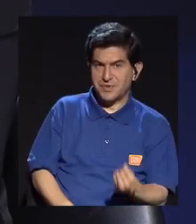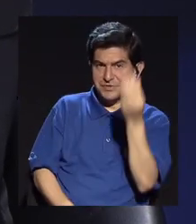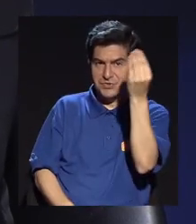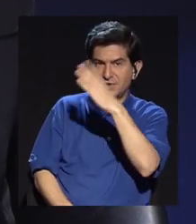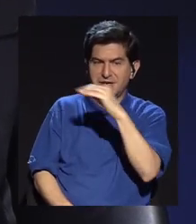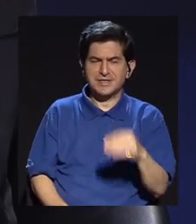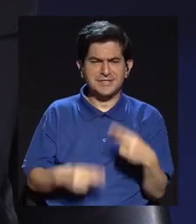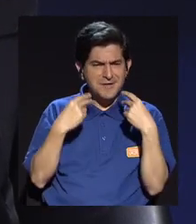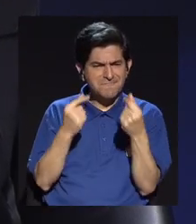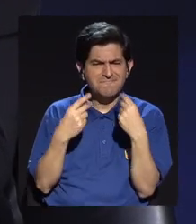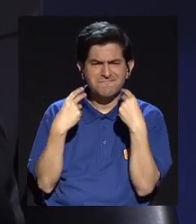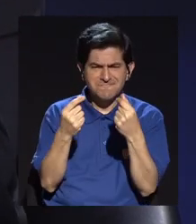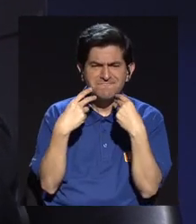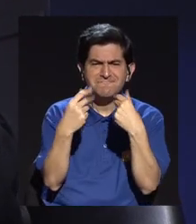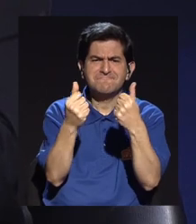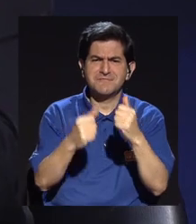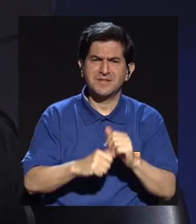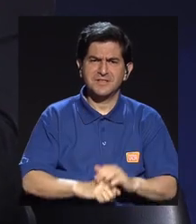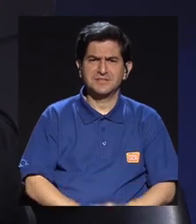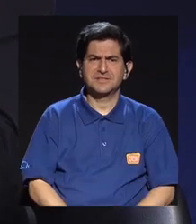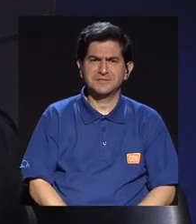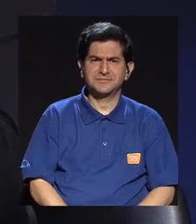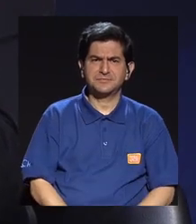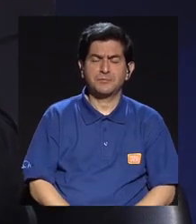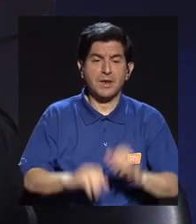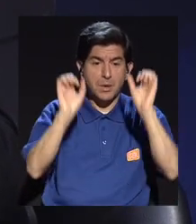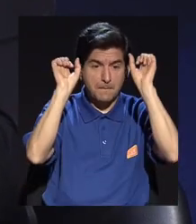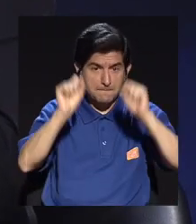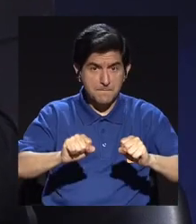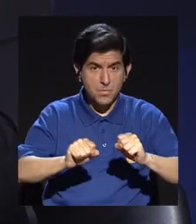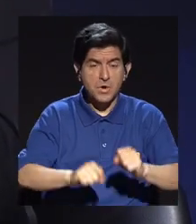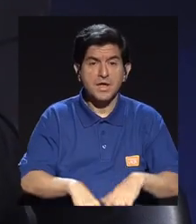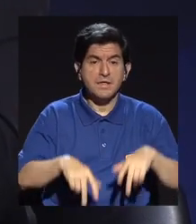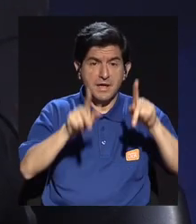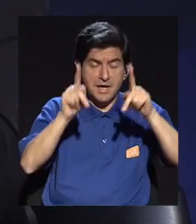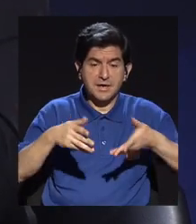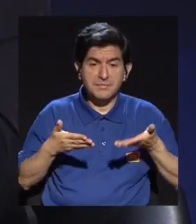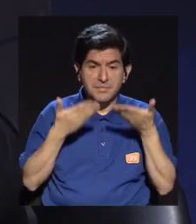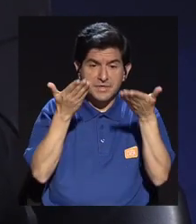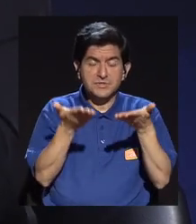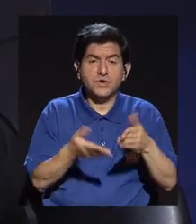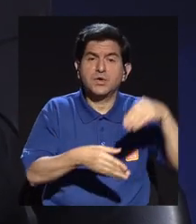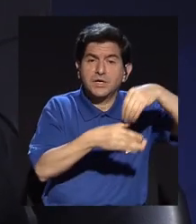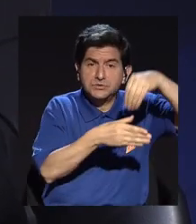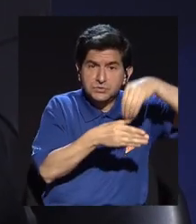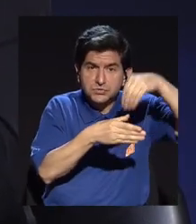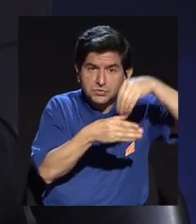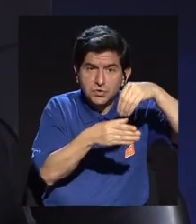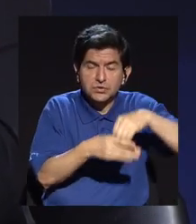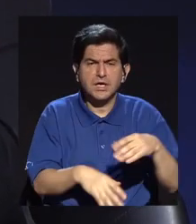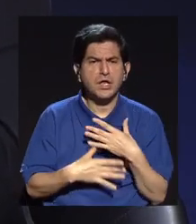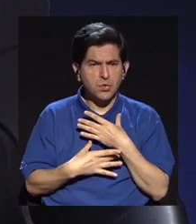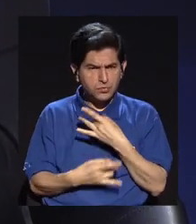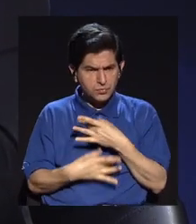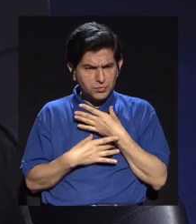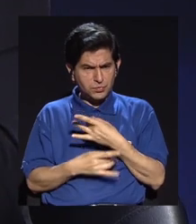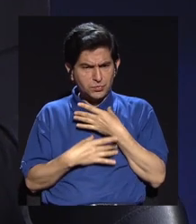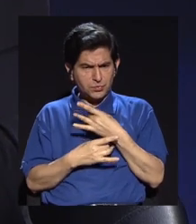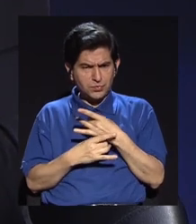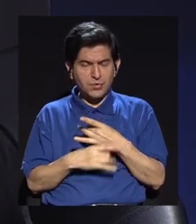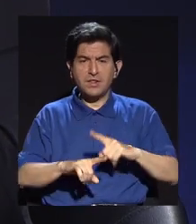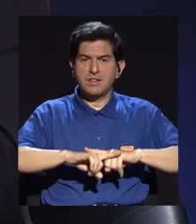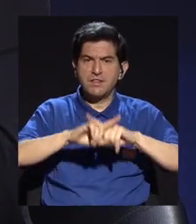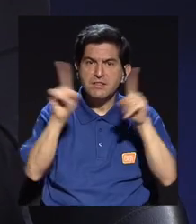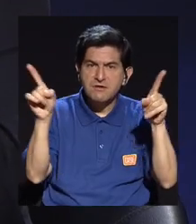joven y de la inmediatez y de cómo se le puede dar a la gente un contenido más atractivo,